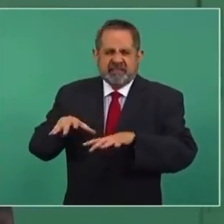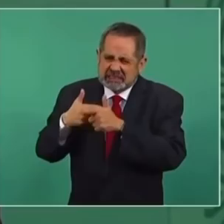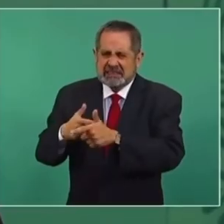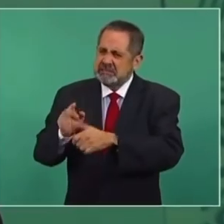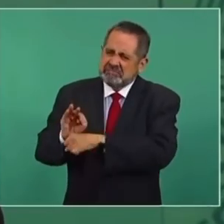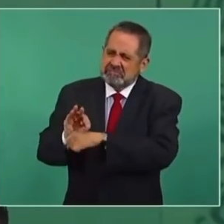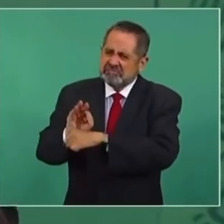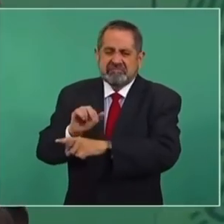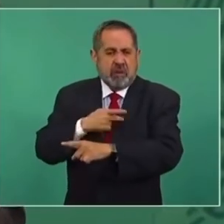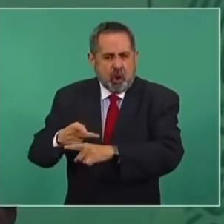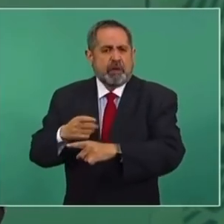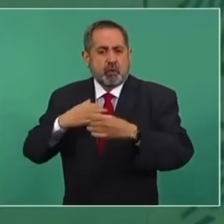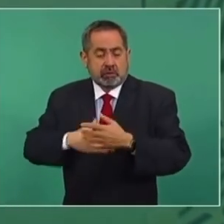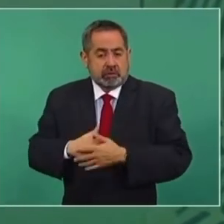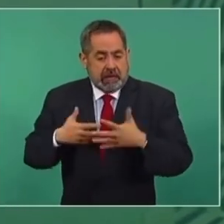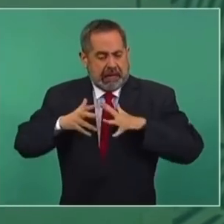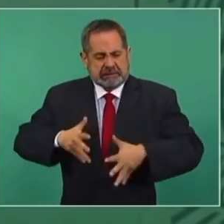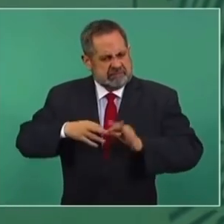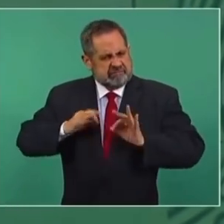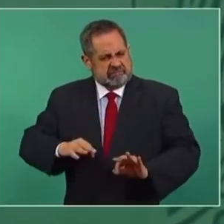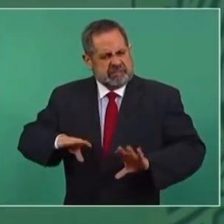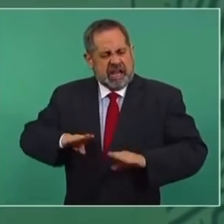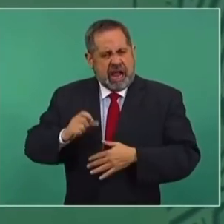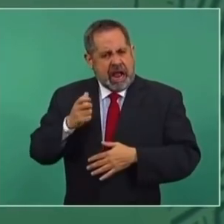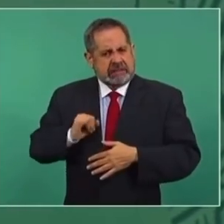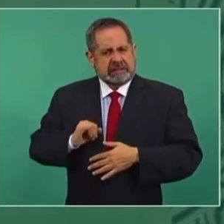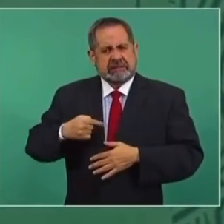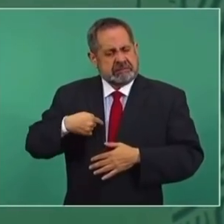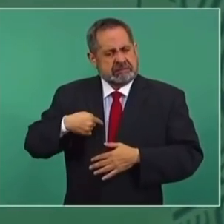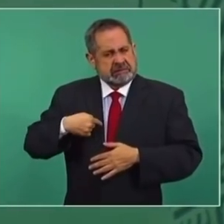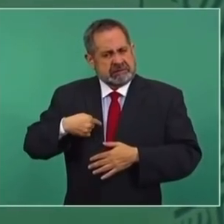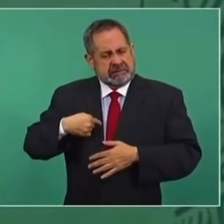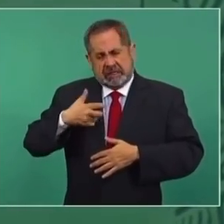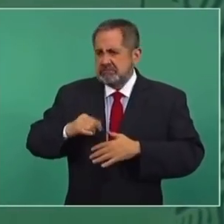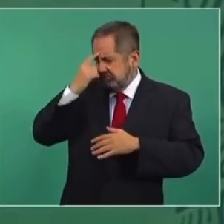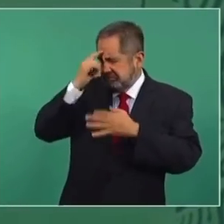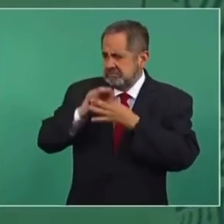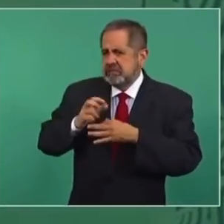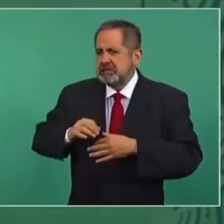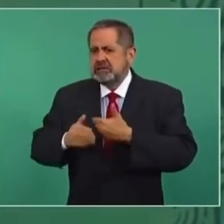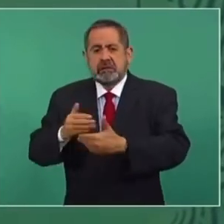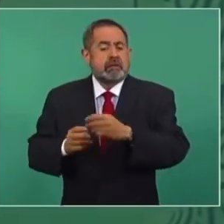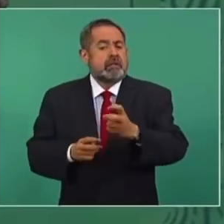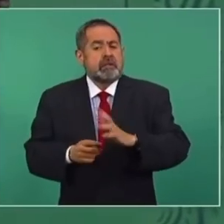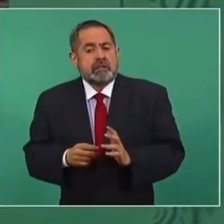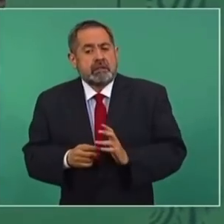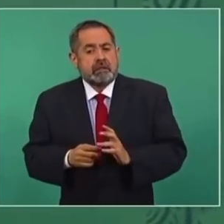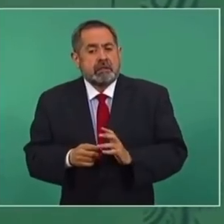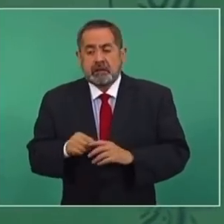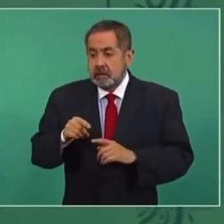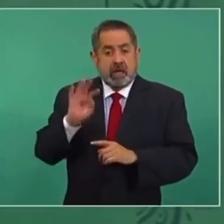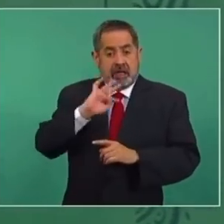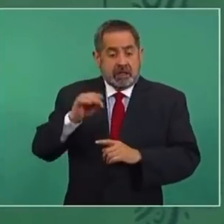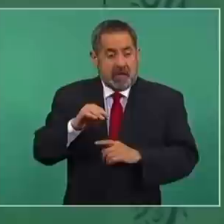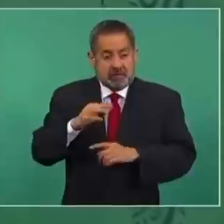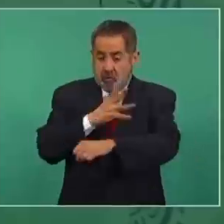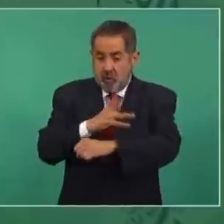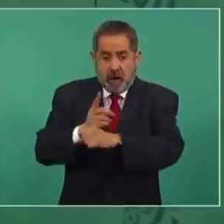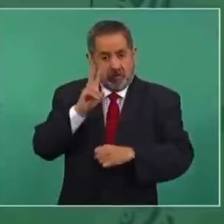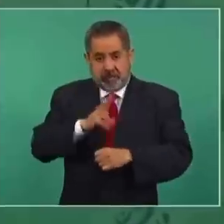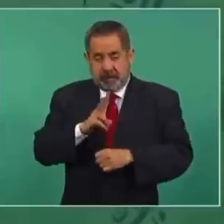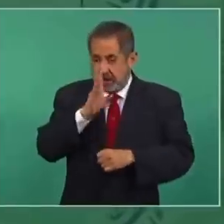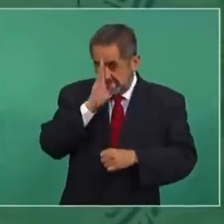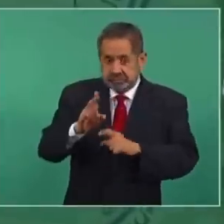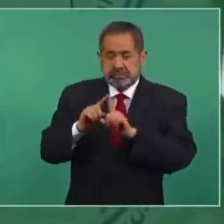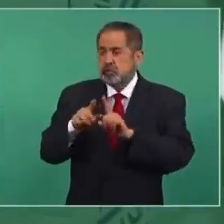manténgase. Porque así, sin perder la autenticidad, actuando de manera consecuente, se va a contar con la simpatía, no